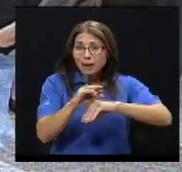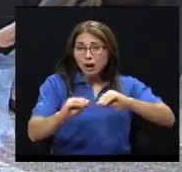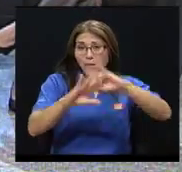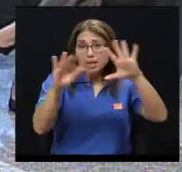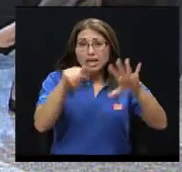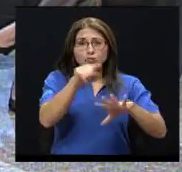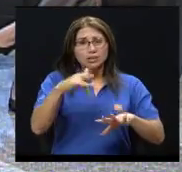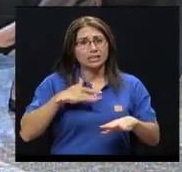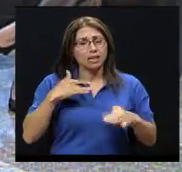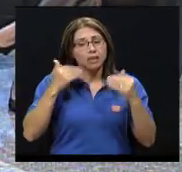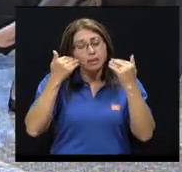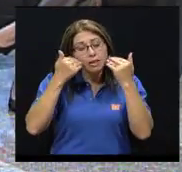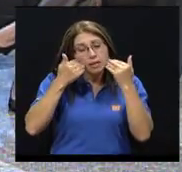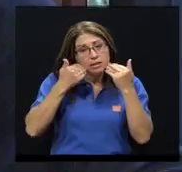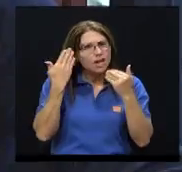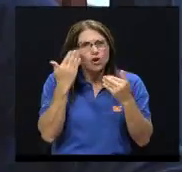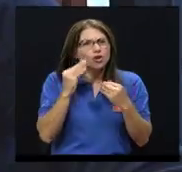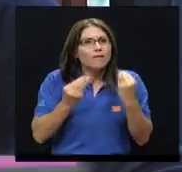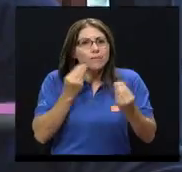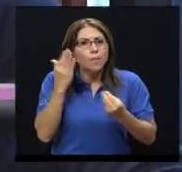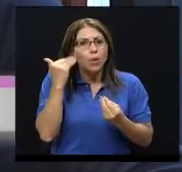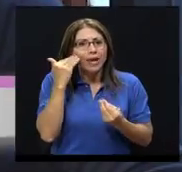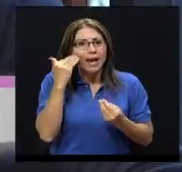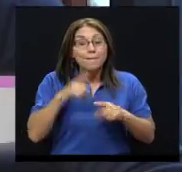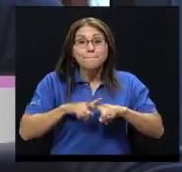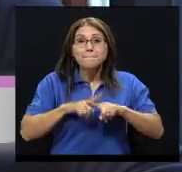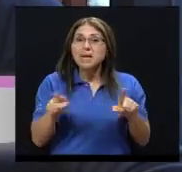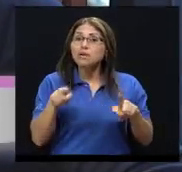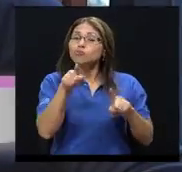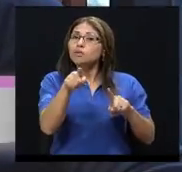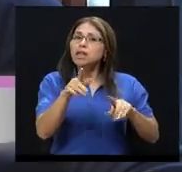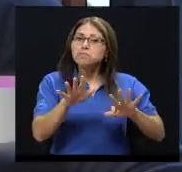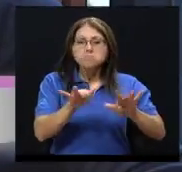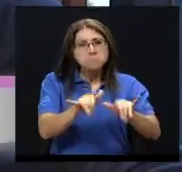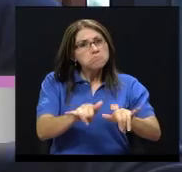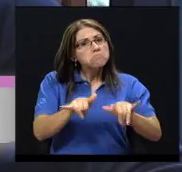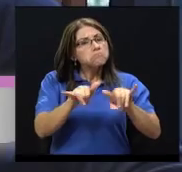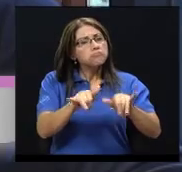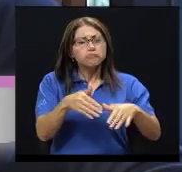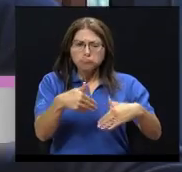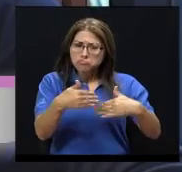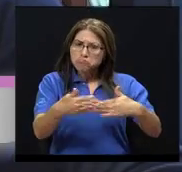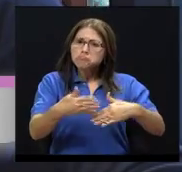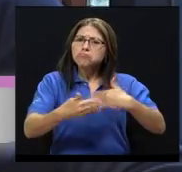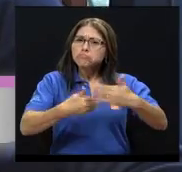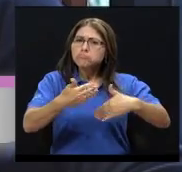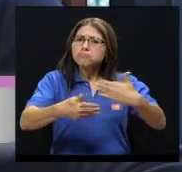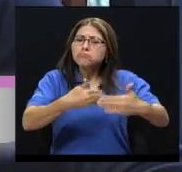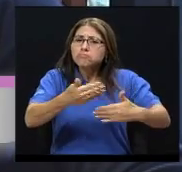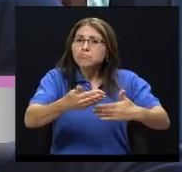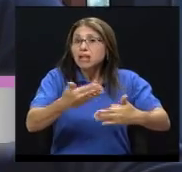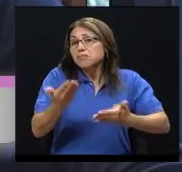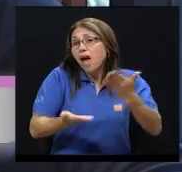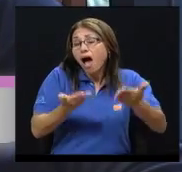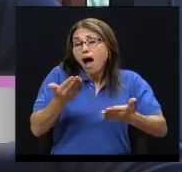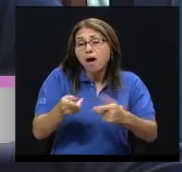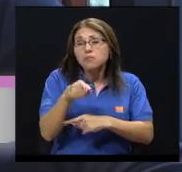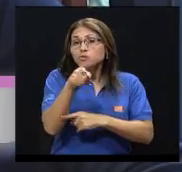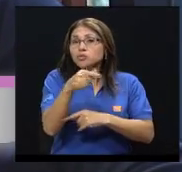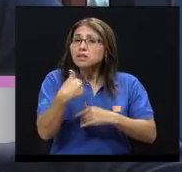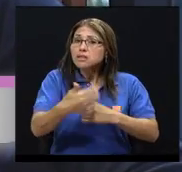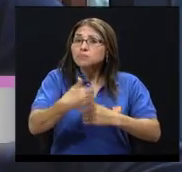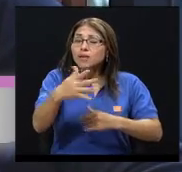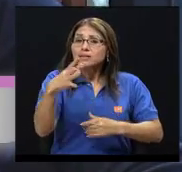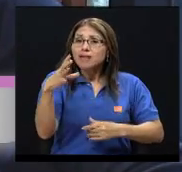vez no sabe exactamente por qué es, pero la deja respirar, la deja existir, de repente puede ser que usted